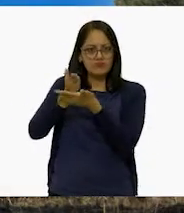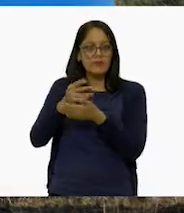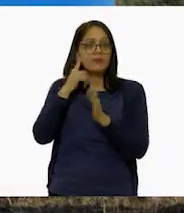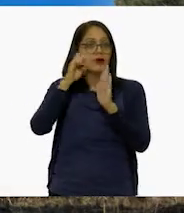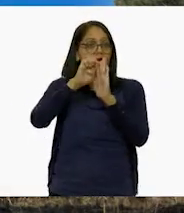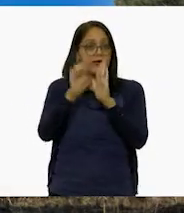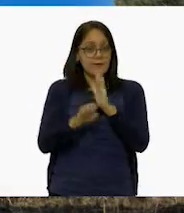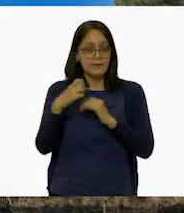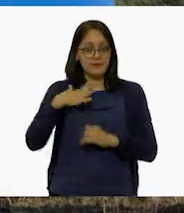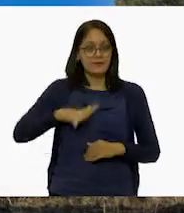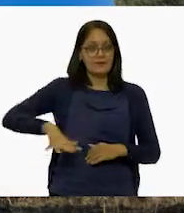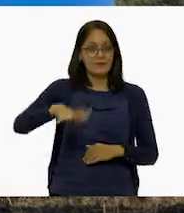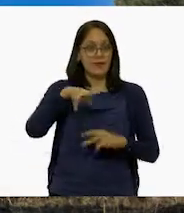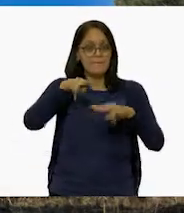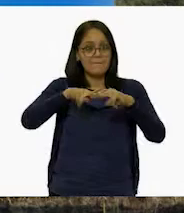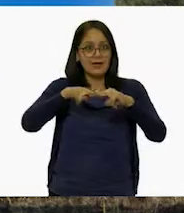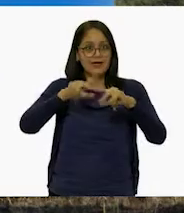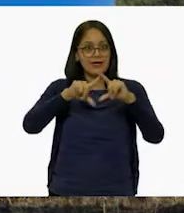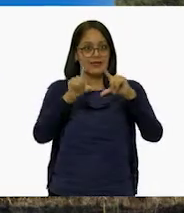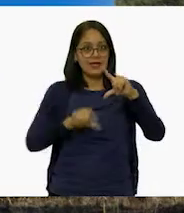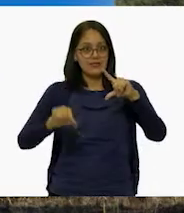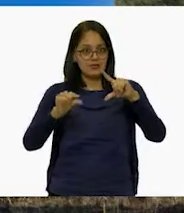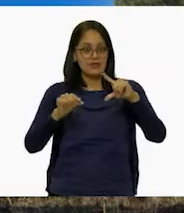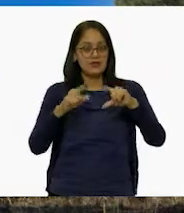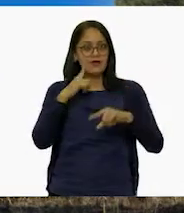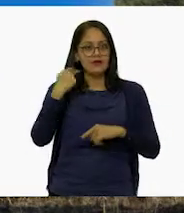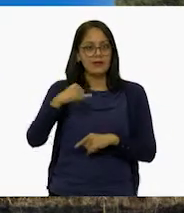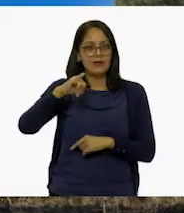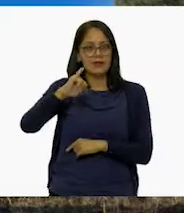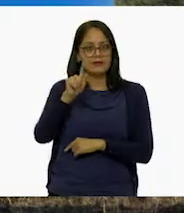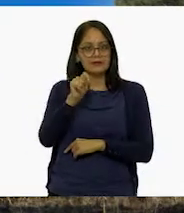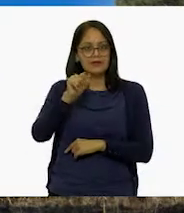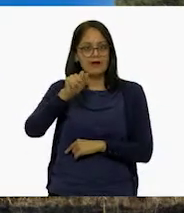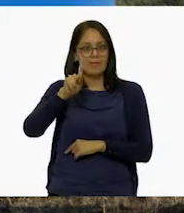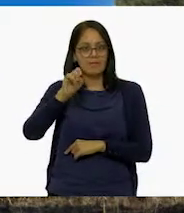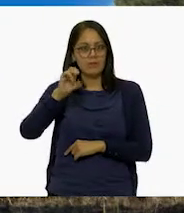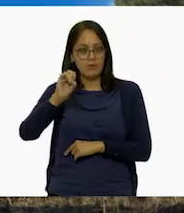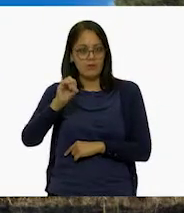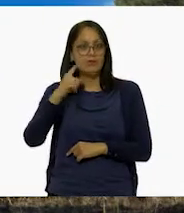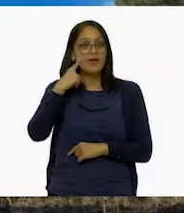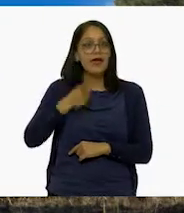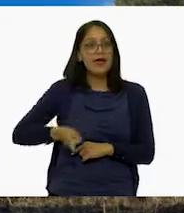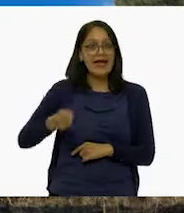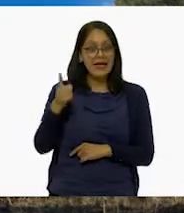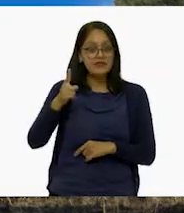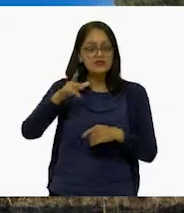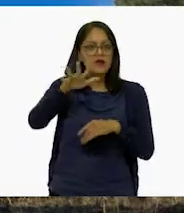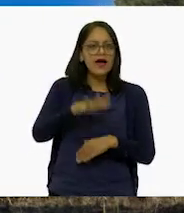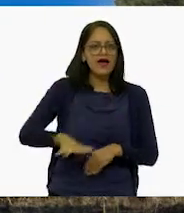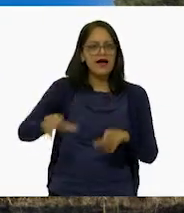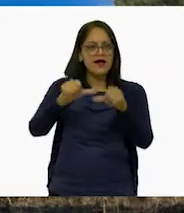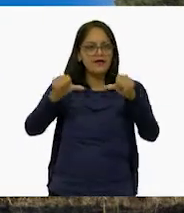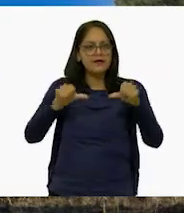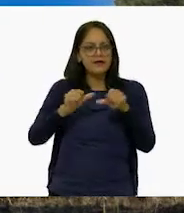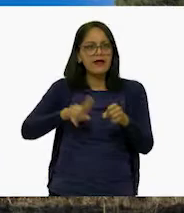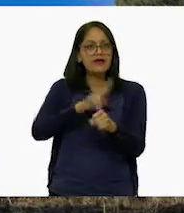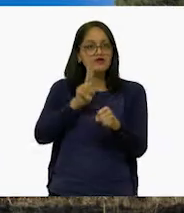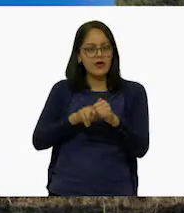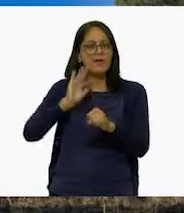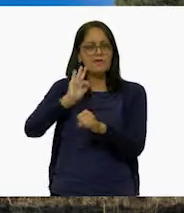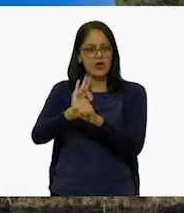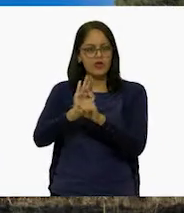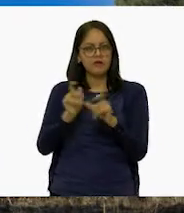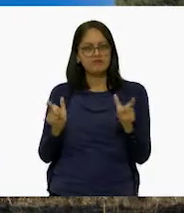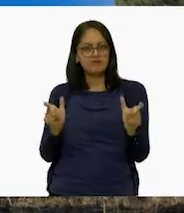estamos en el Parque Nacional Iztapopo, que es un área natural protegida. Eso